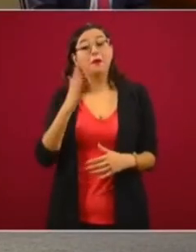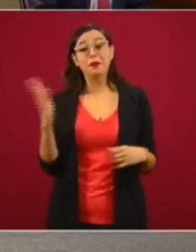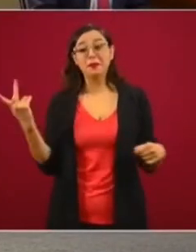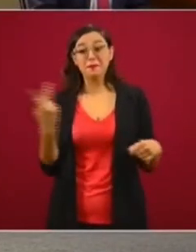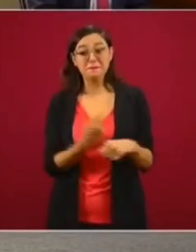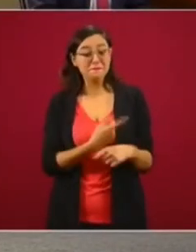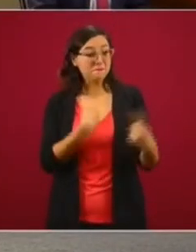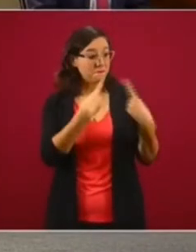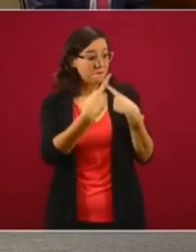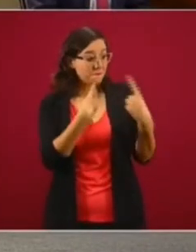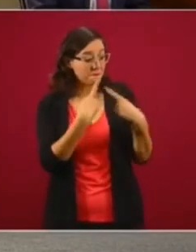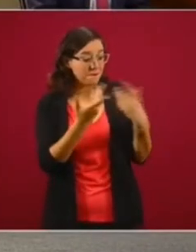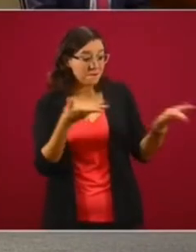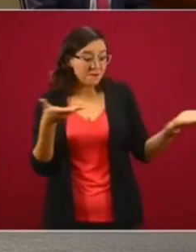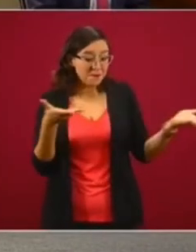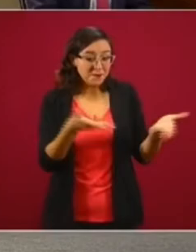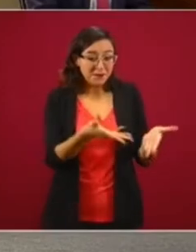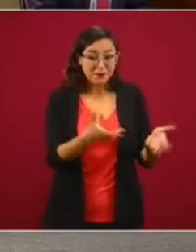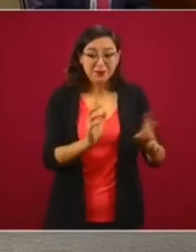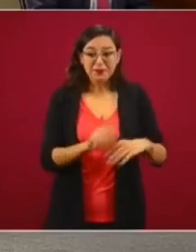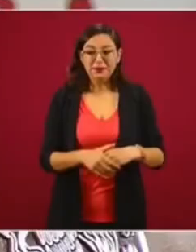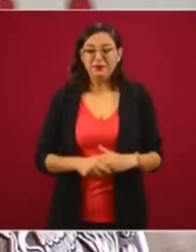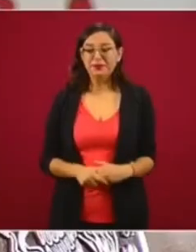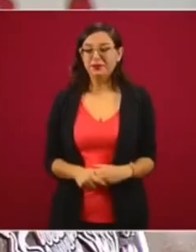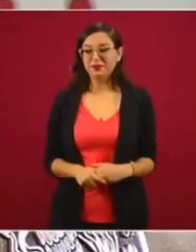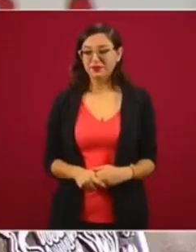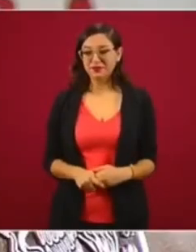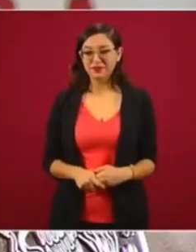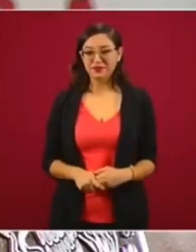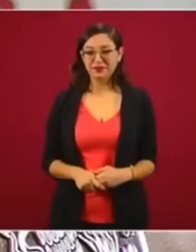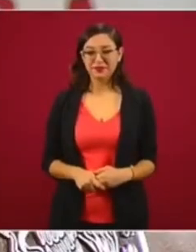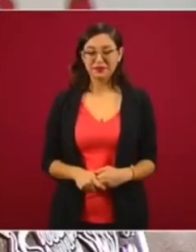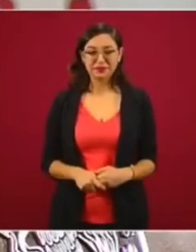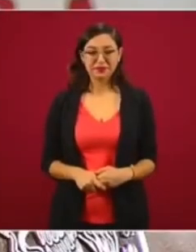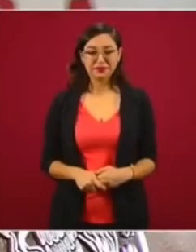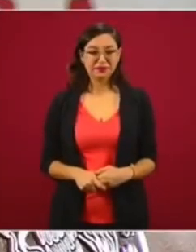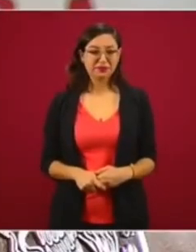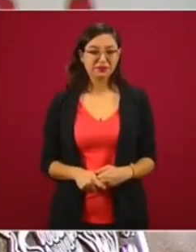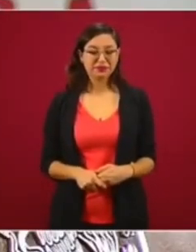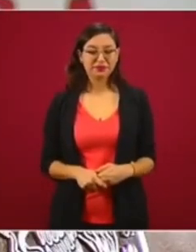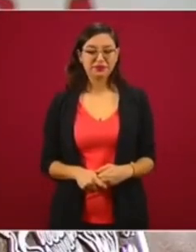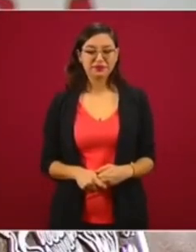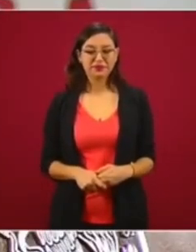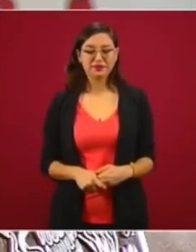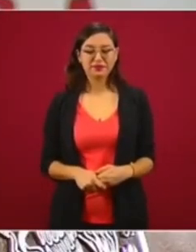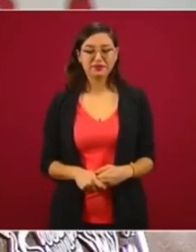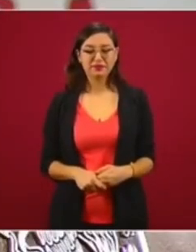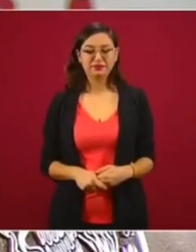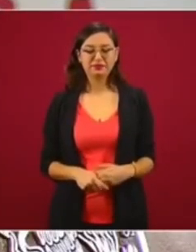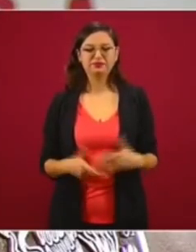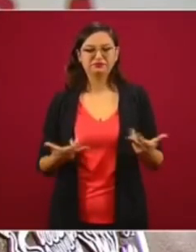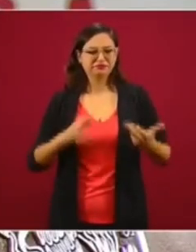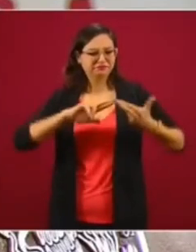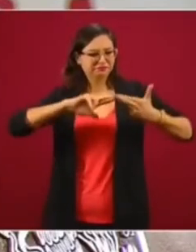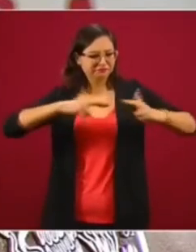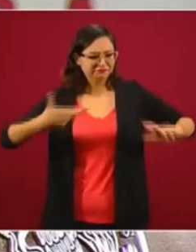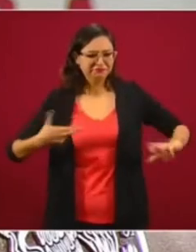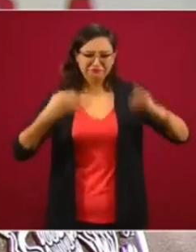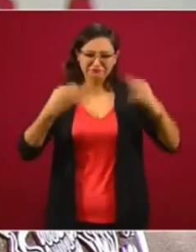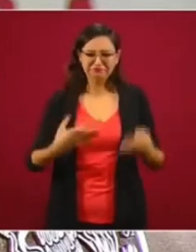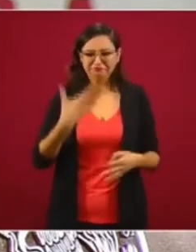Vamos a buscar que se mantenga una buena relación